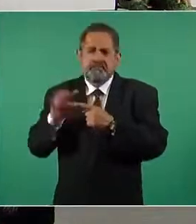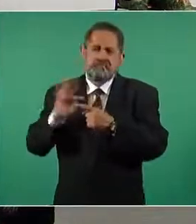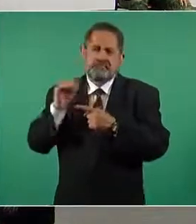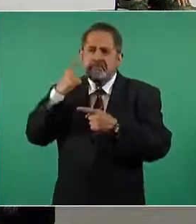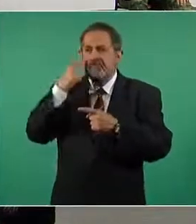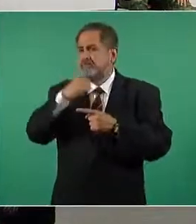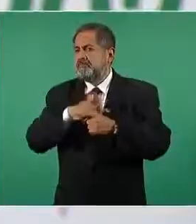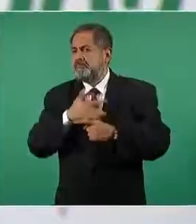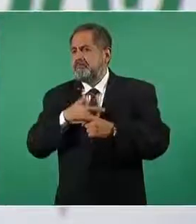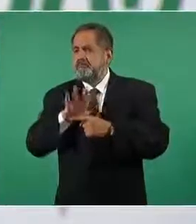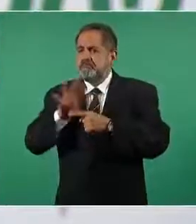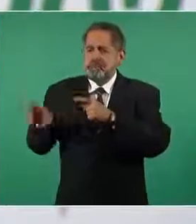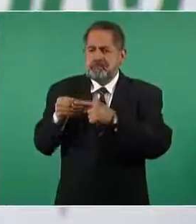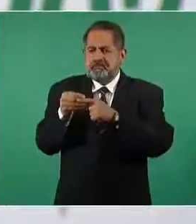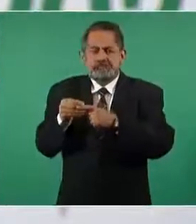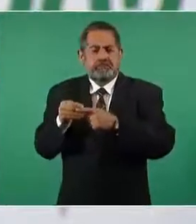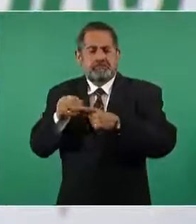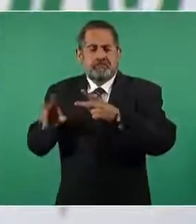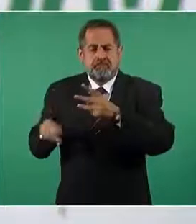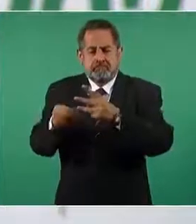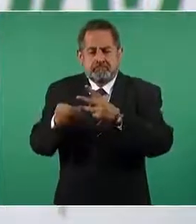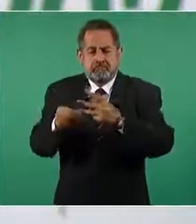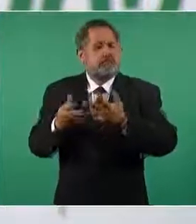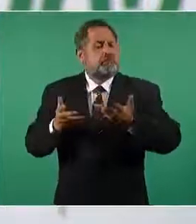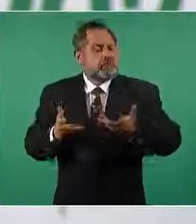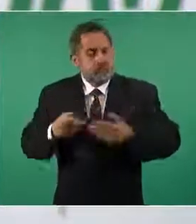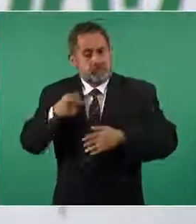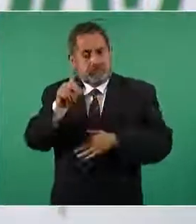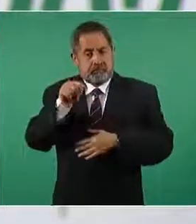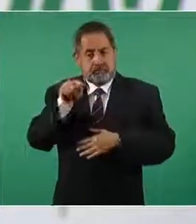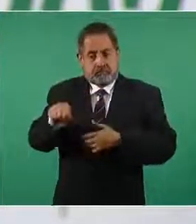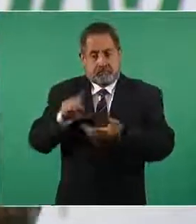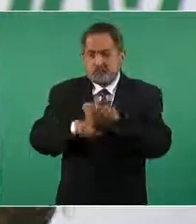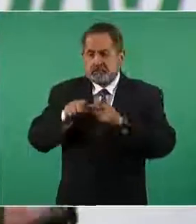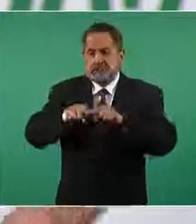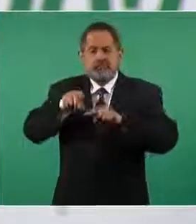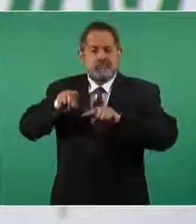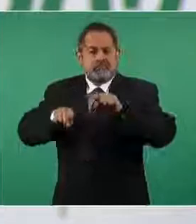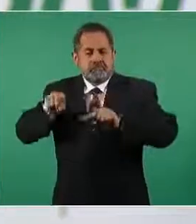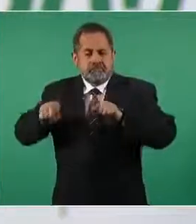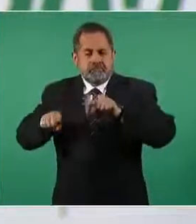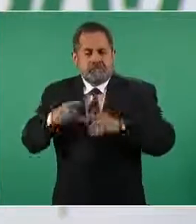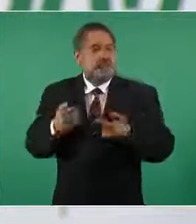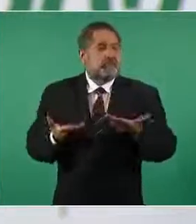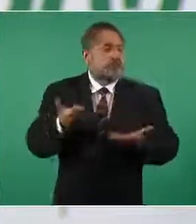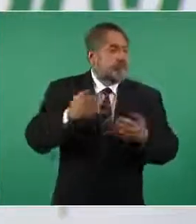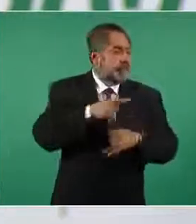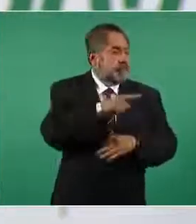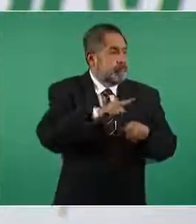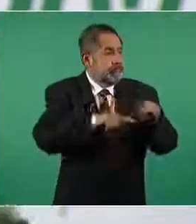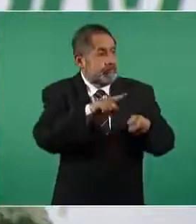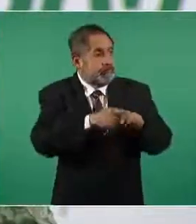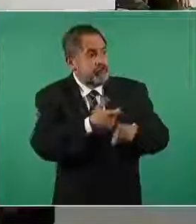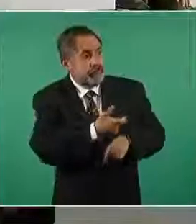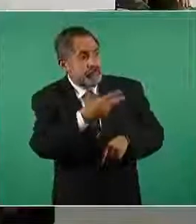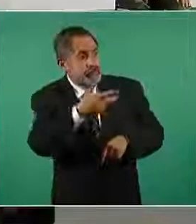por lo que el monto reflejado en la página de dicha institución ha variado en base a la inflación de manera automática hasta